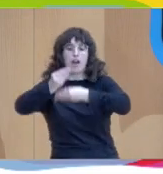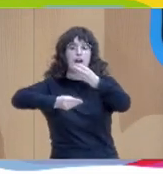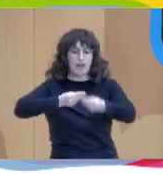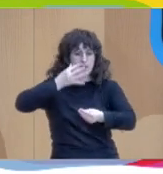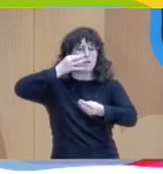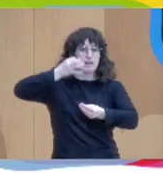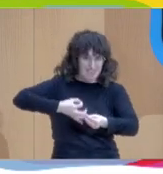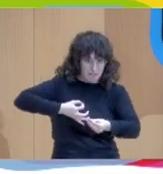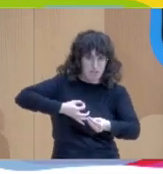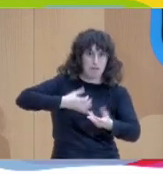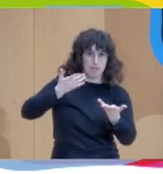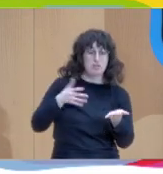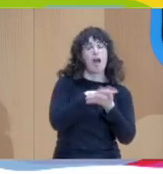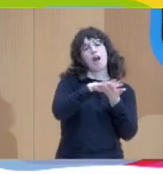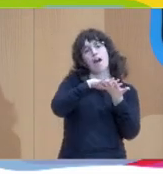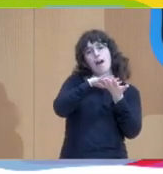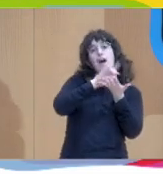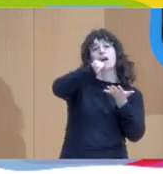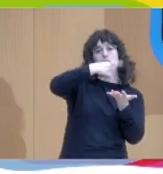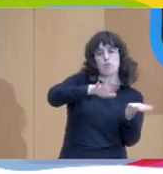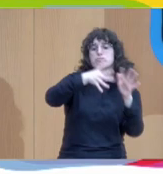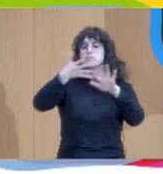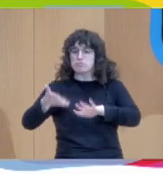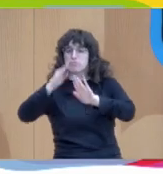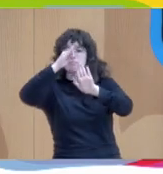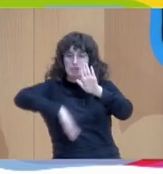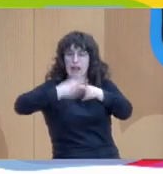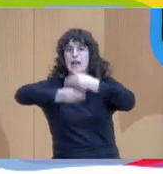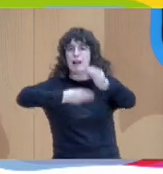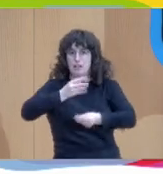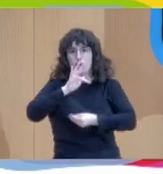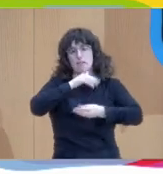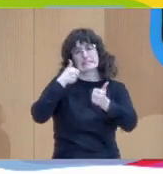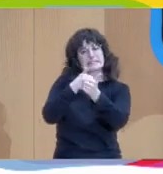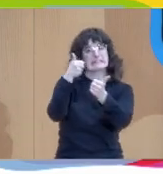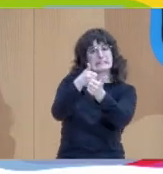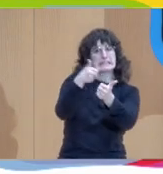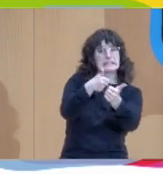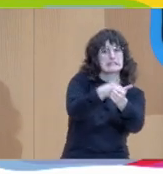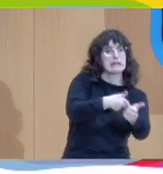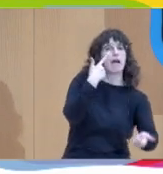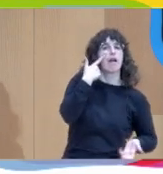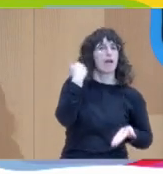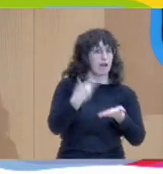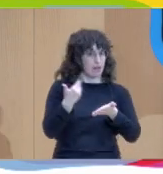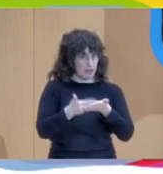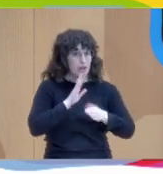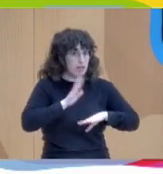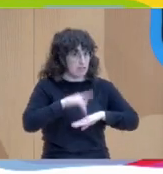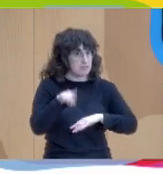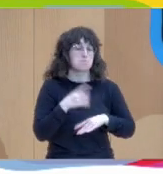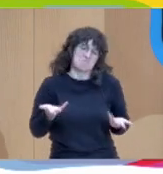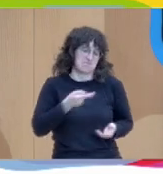hablamos se materialice en un plan de acción y que además haya un seguimiento para garantizar que esto se cumple. Así que es muy interesante.